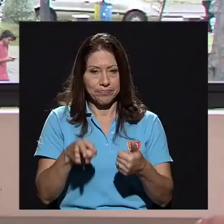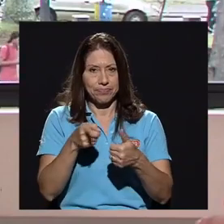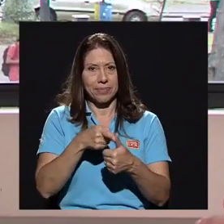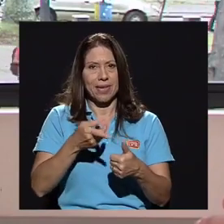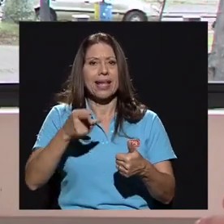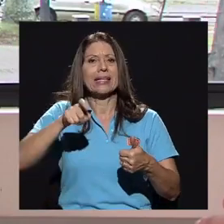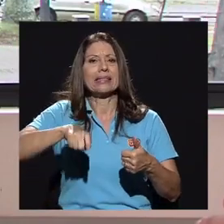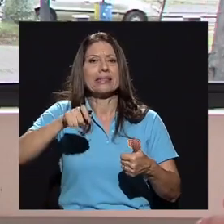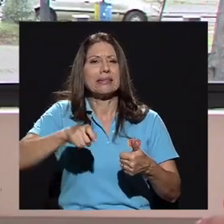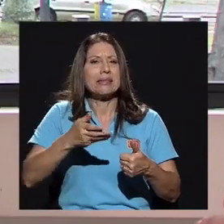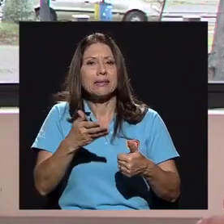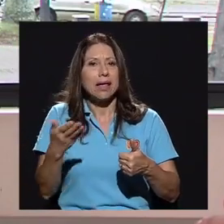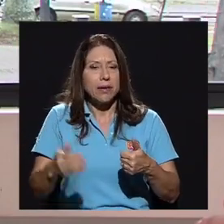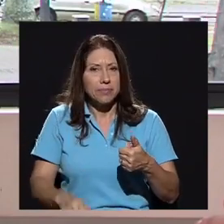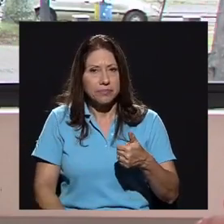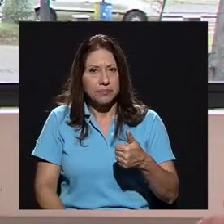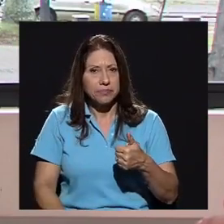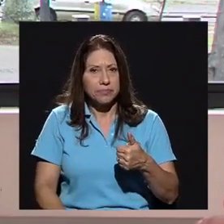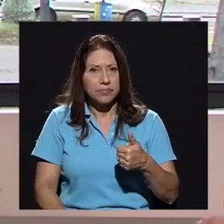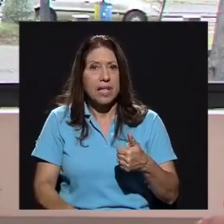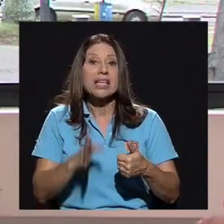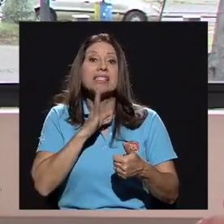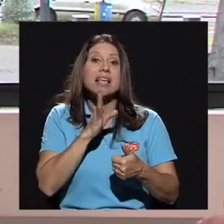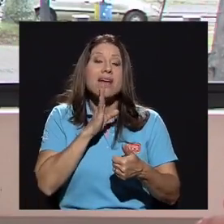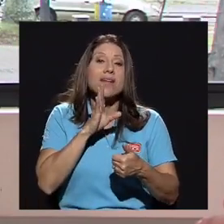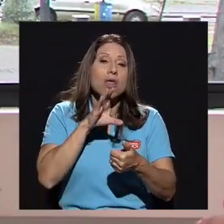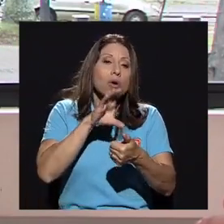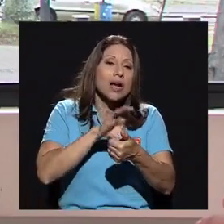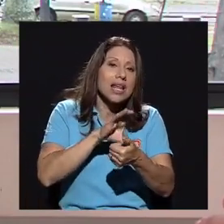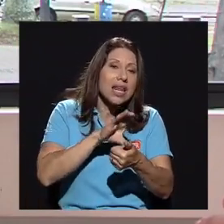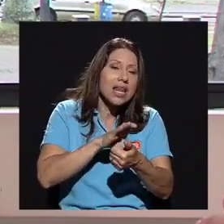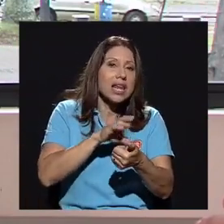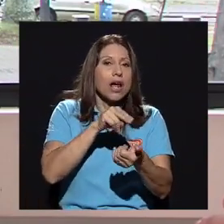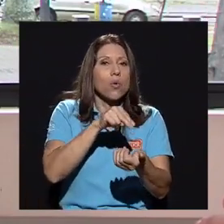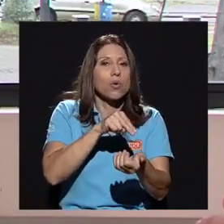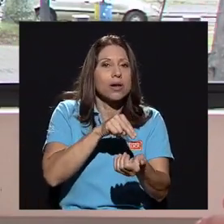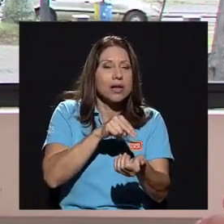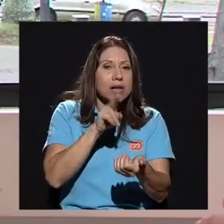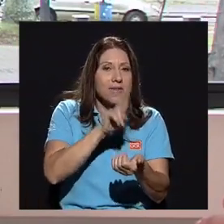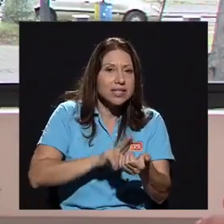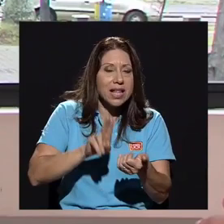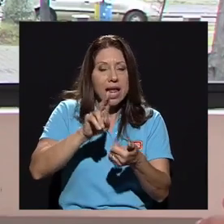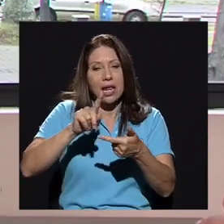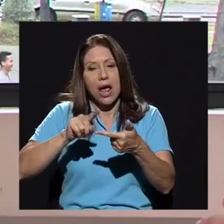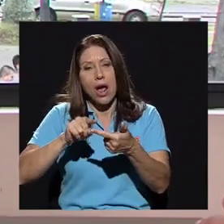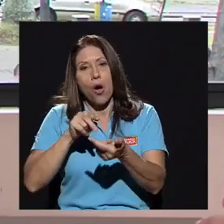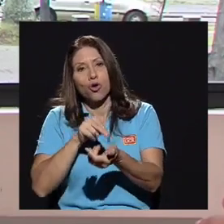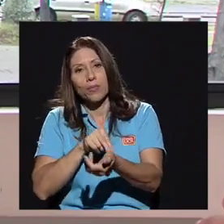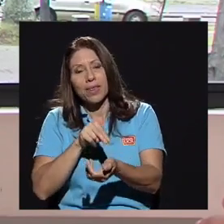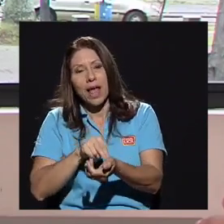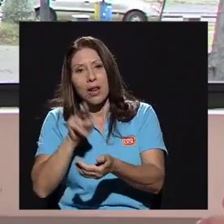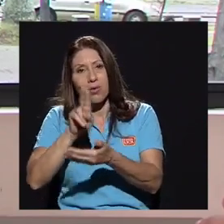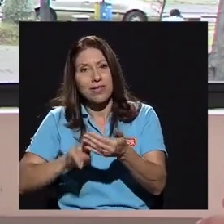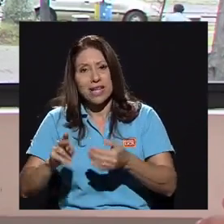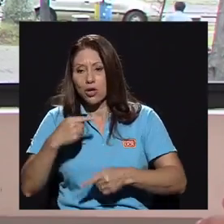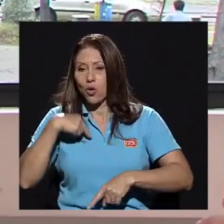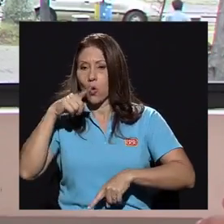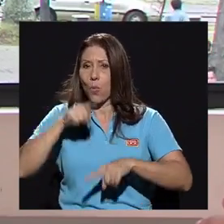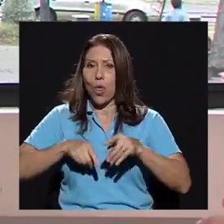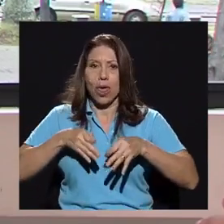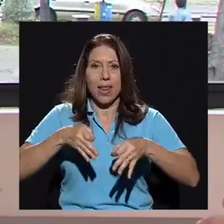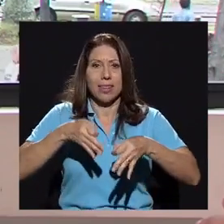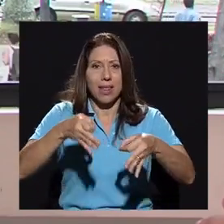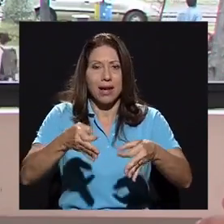necesita? Se ha hablado de clínica universitaria, hospital universitario. No puedo adelantar. No hay estudios de